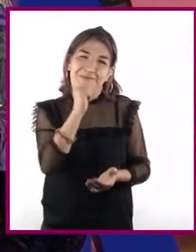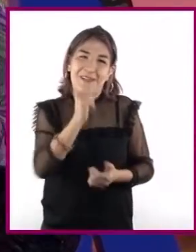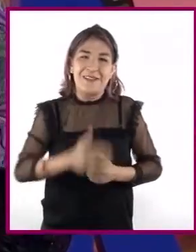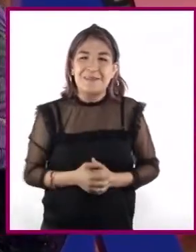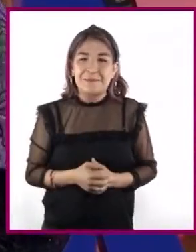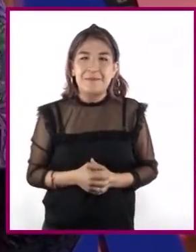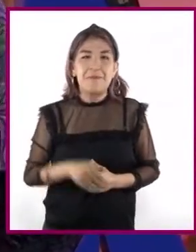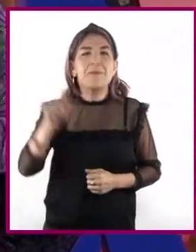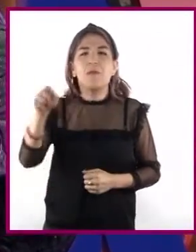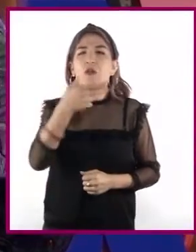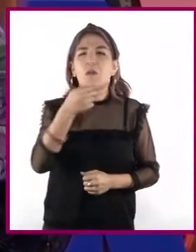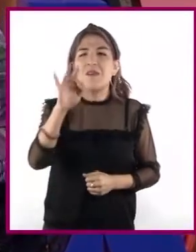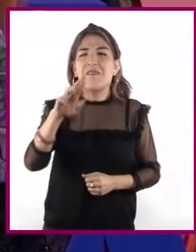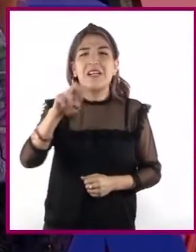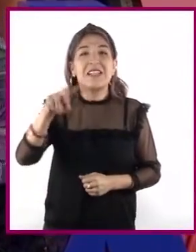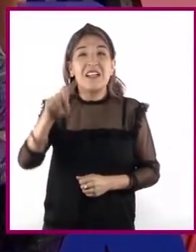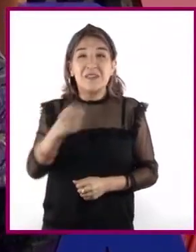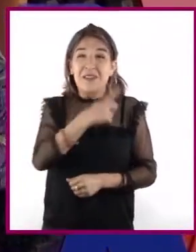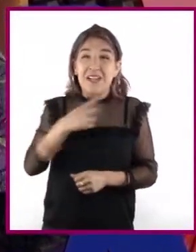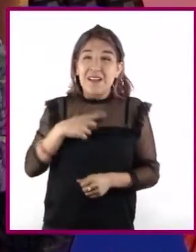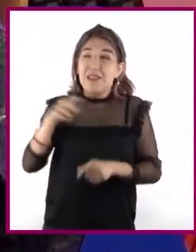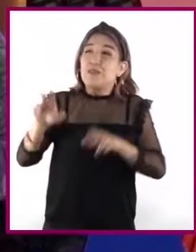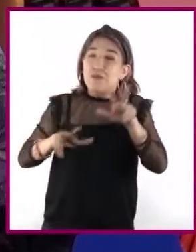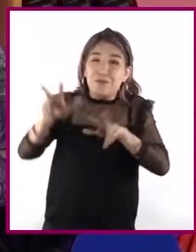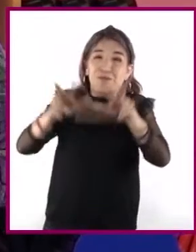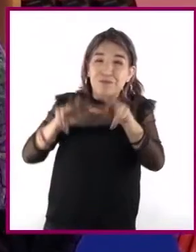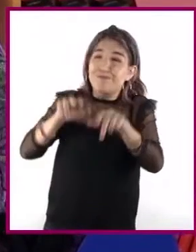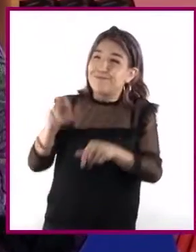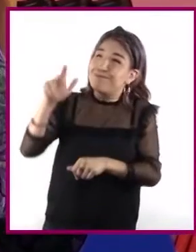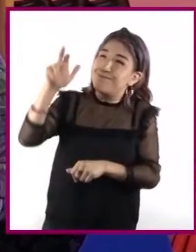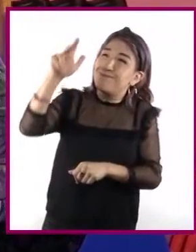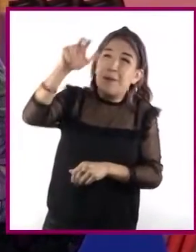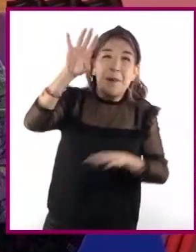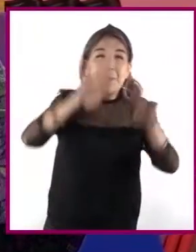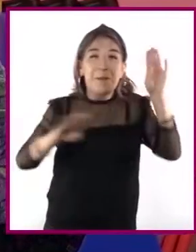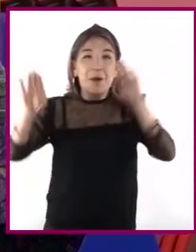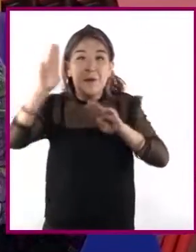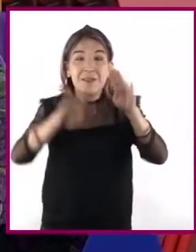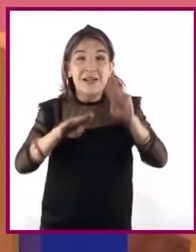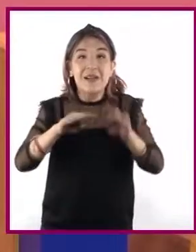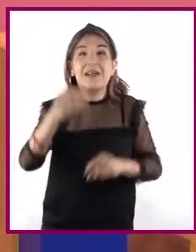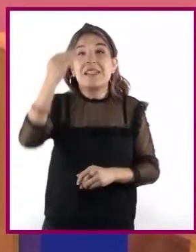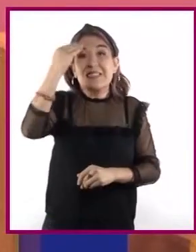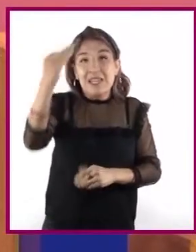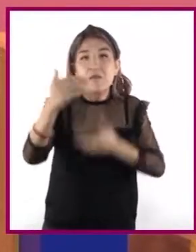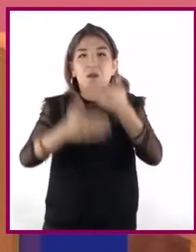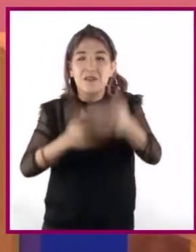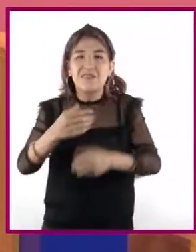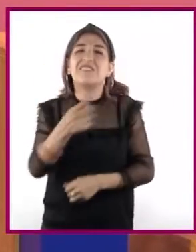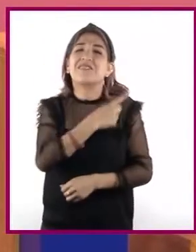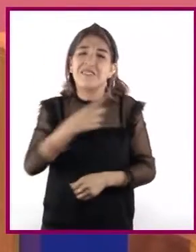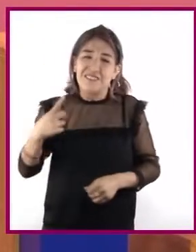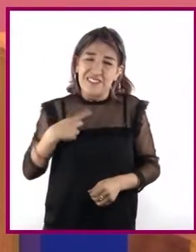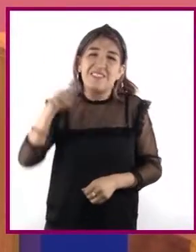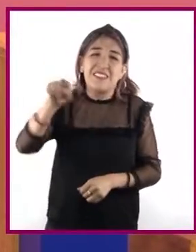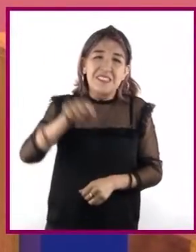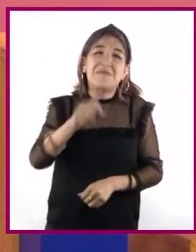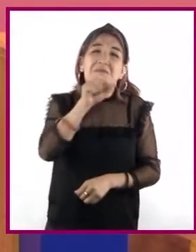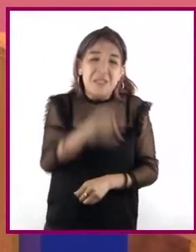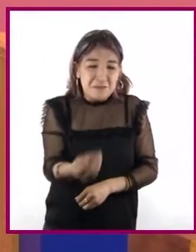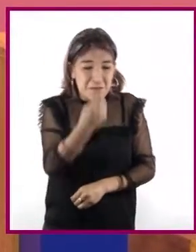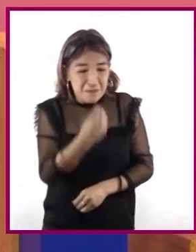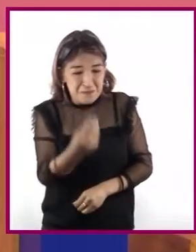Fernando tiene que subir al Everest en varias etapas. Debe ser muy aburrido comer los mismos